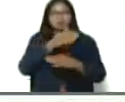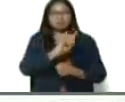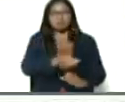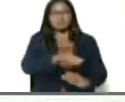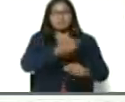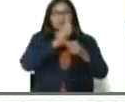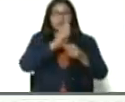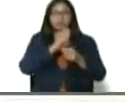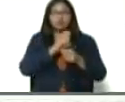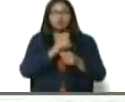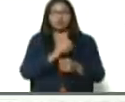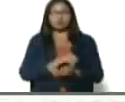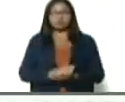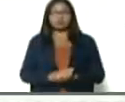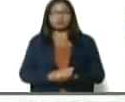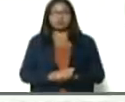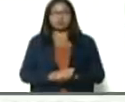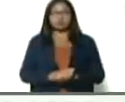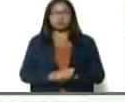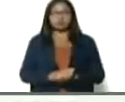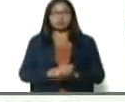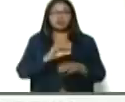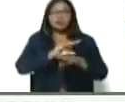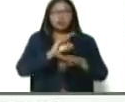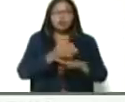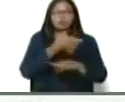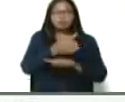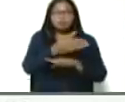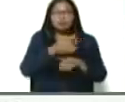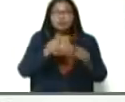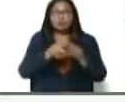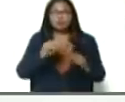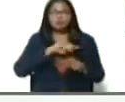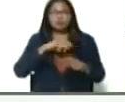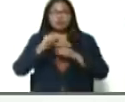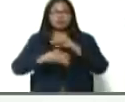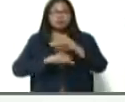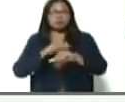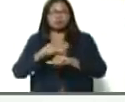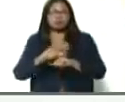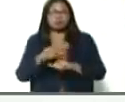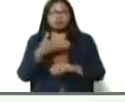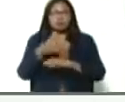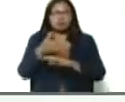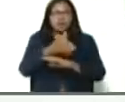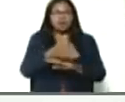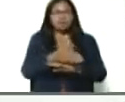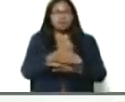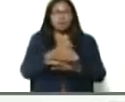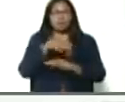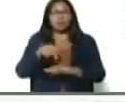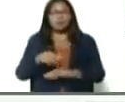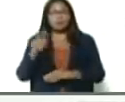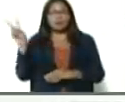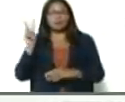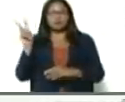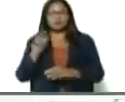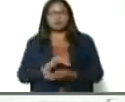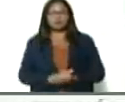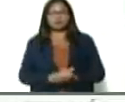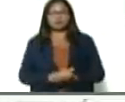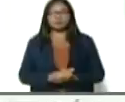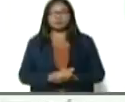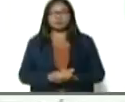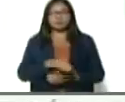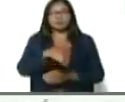pescador, acuicultor, y acuicultora, y en especial, a todas nuestras asociaciones, sardineras, del país, ubicada, en el